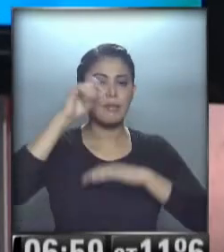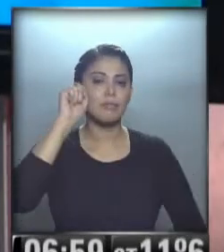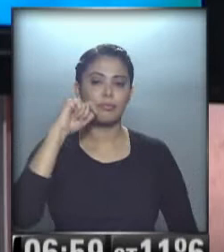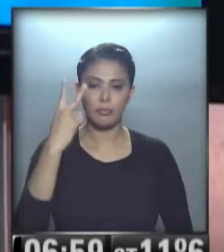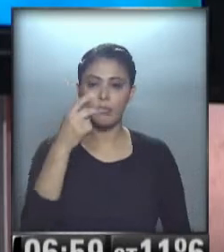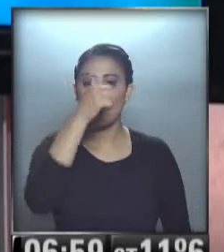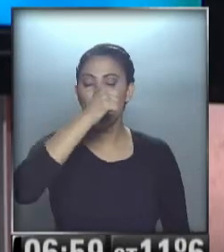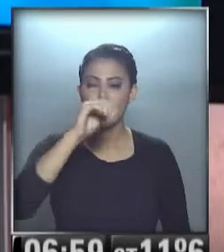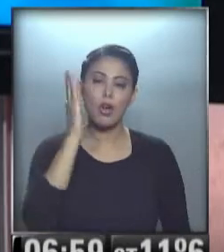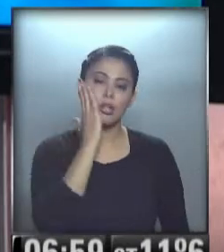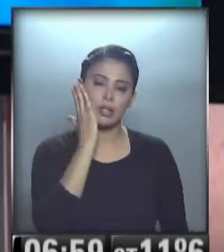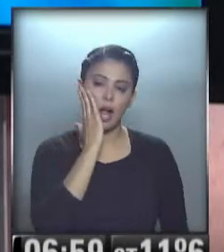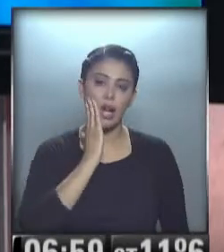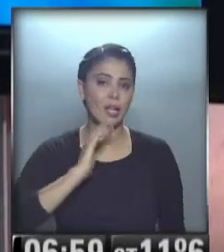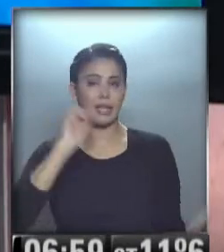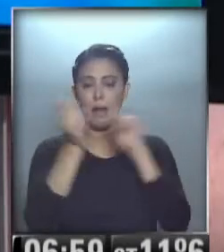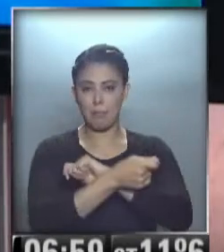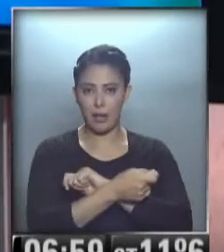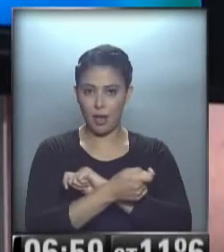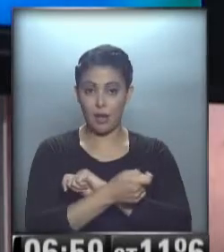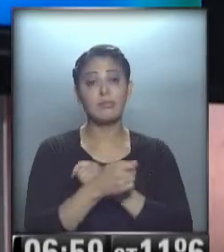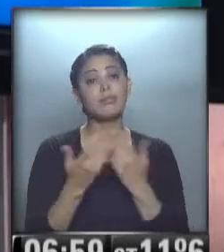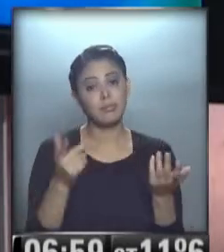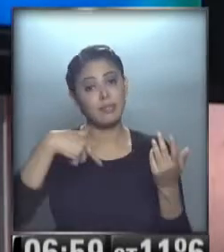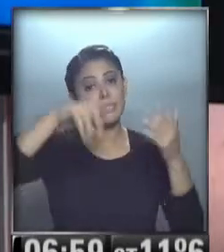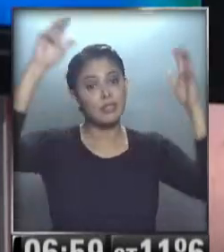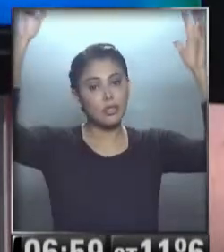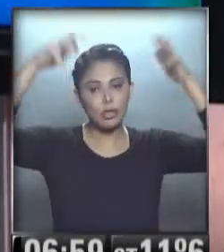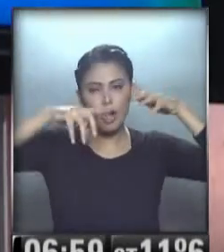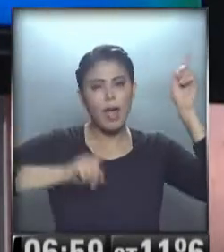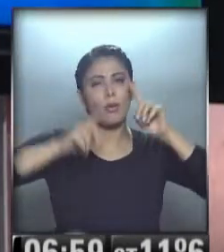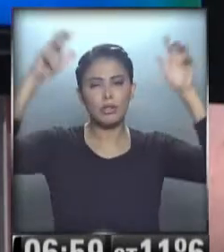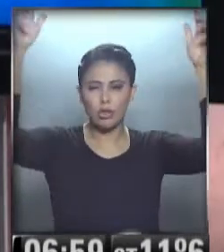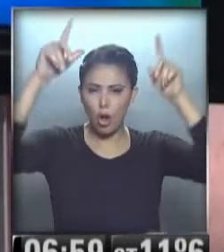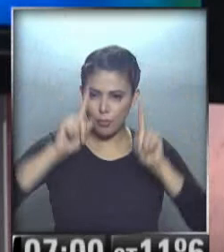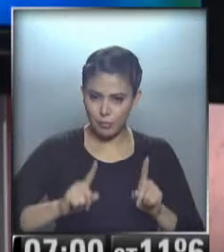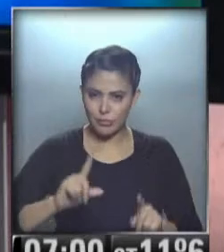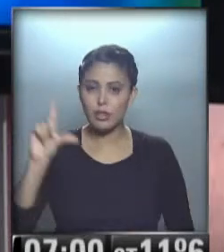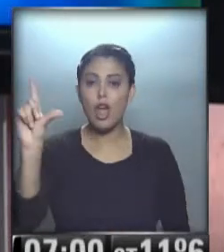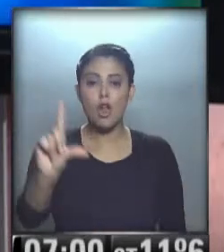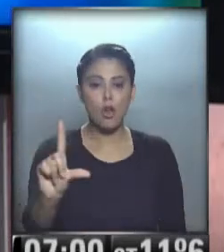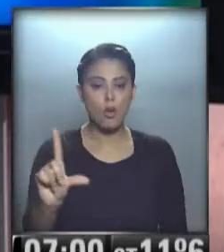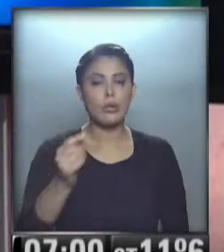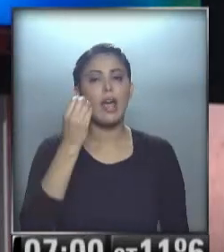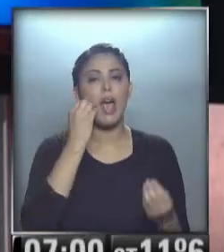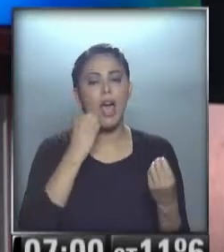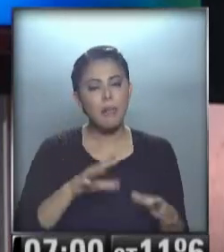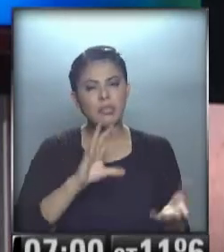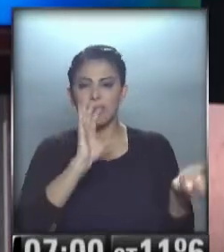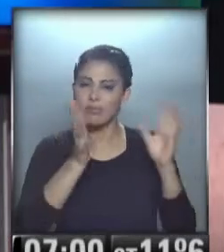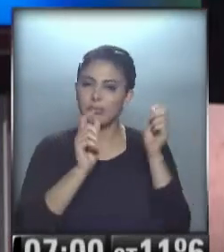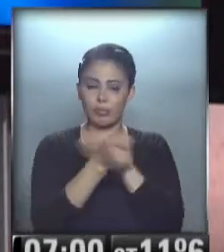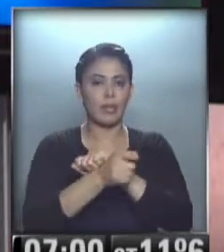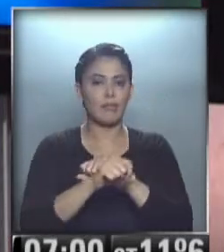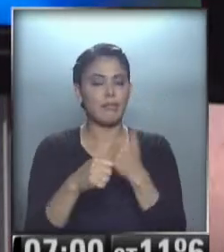Domingo a la tarde se viene el cambio. Se viene la lluvia, alguna tormenta hacia la noche. El lunes comienza Inestable. Mejora rápido.